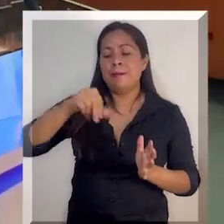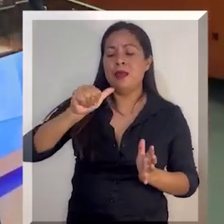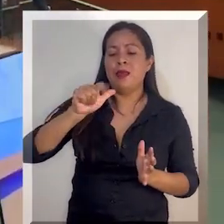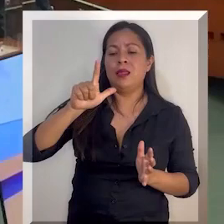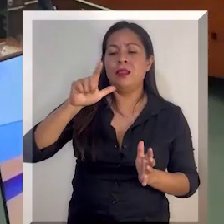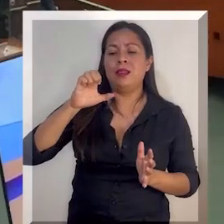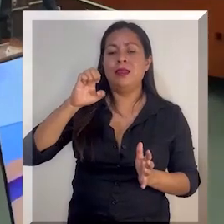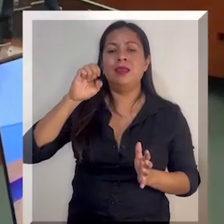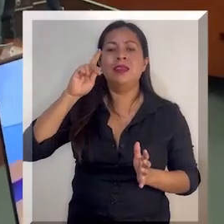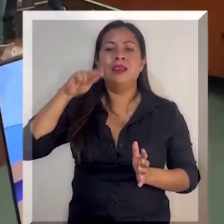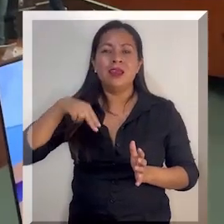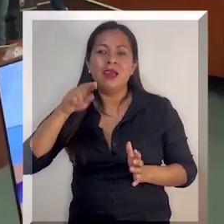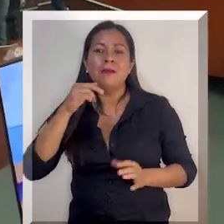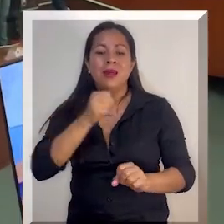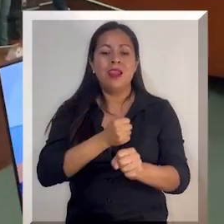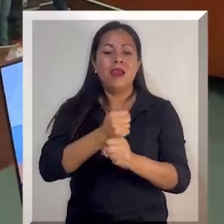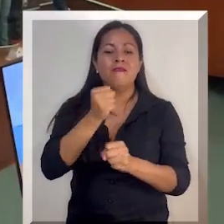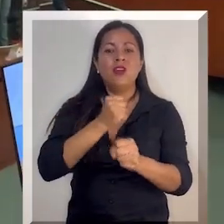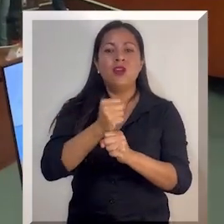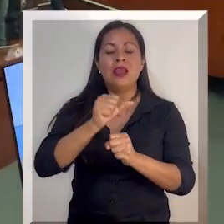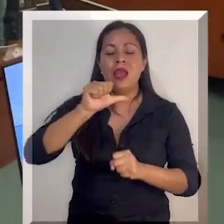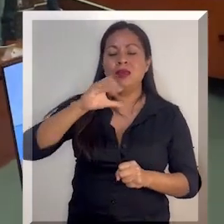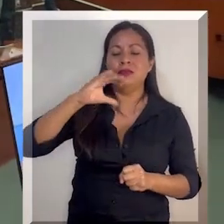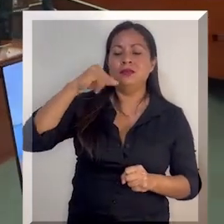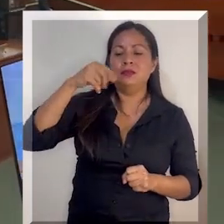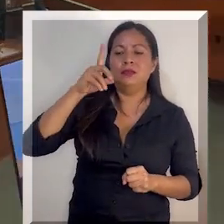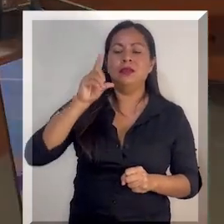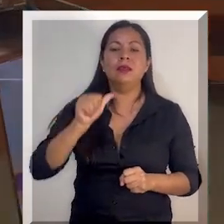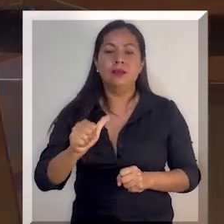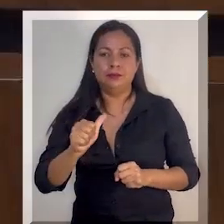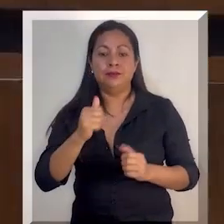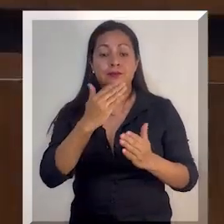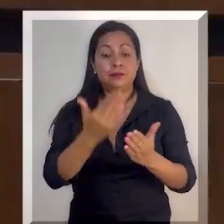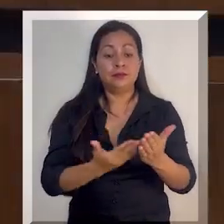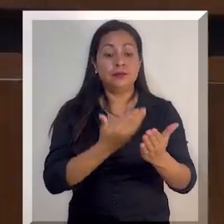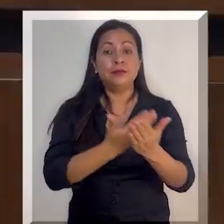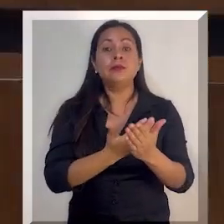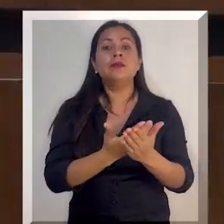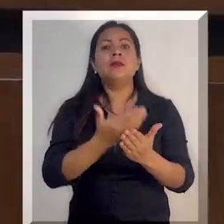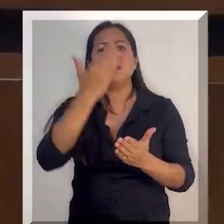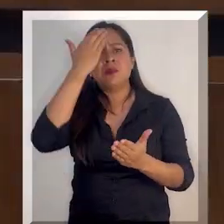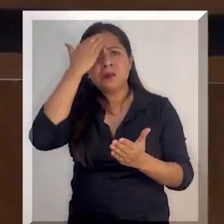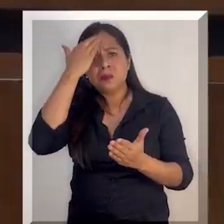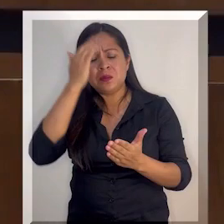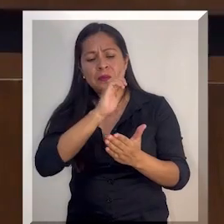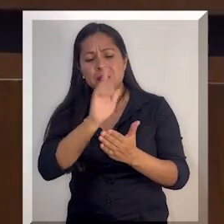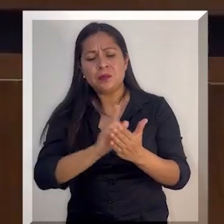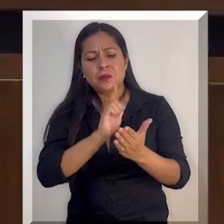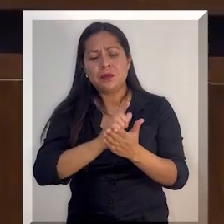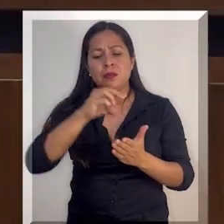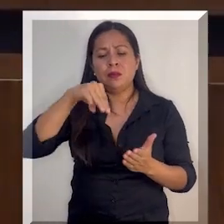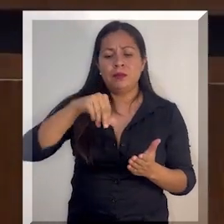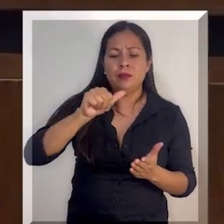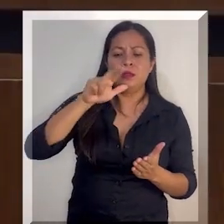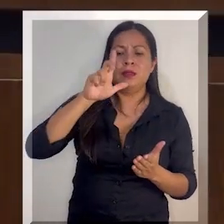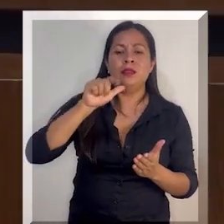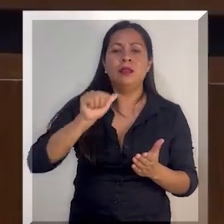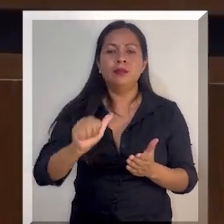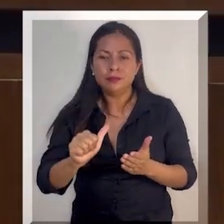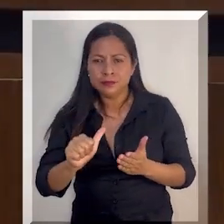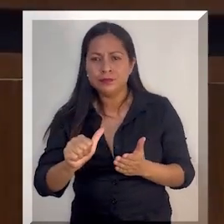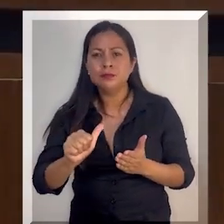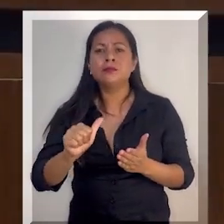Malena para tipificar la violencia ácida. La presente iniciativa conocida como Ley Malena